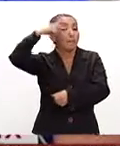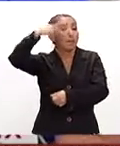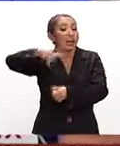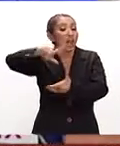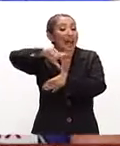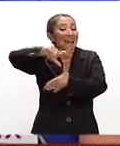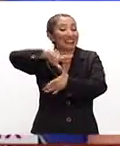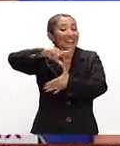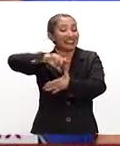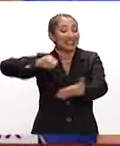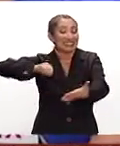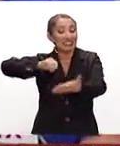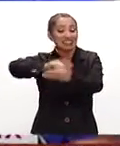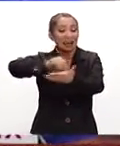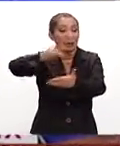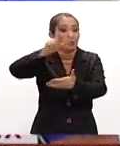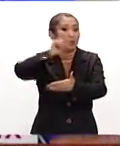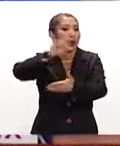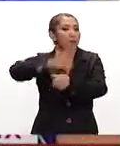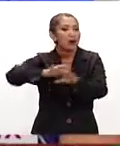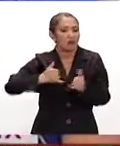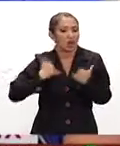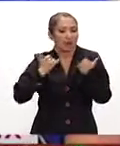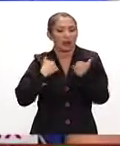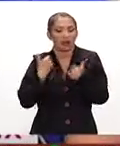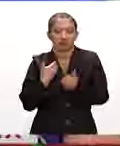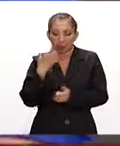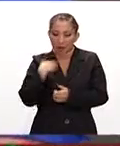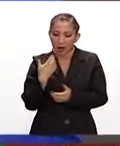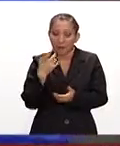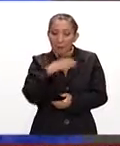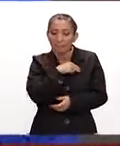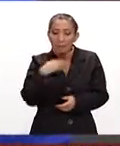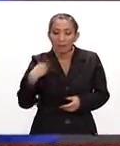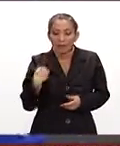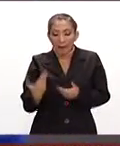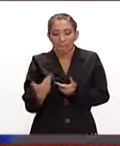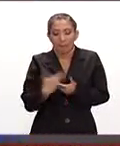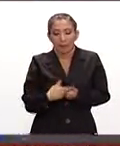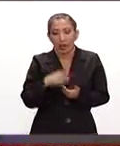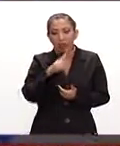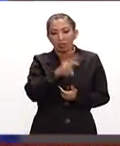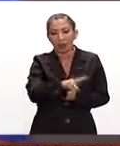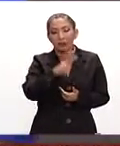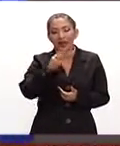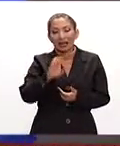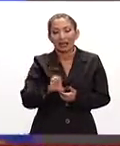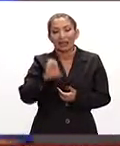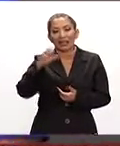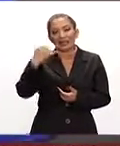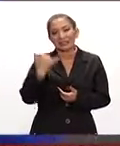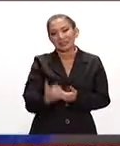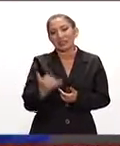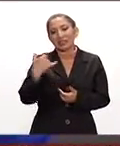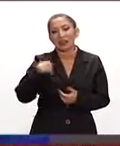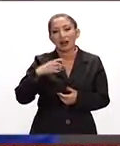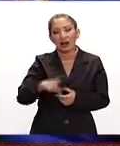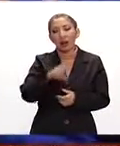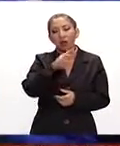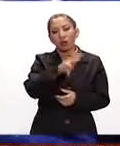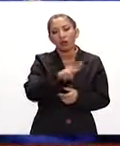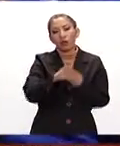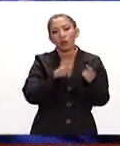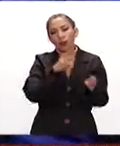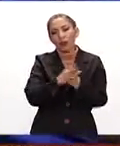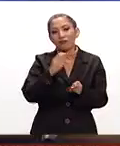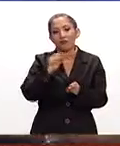latinoamericana, además, y la mujer más joven en ser distinguida como miembro del WGHO, o lo que quiere decir World Golf